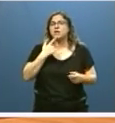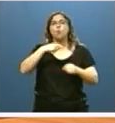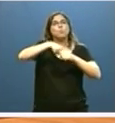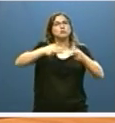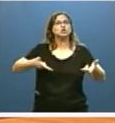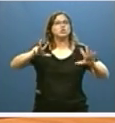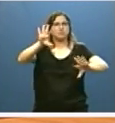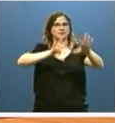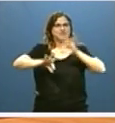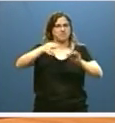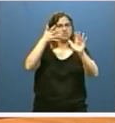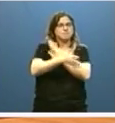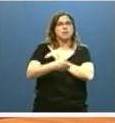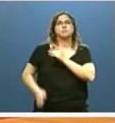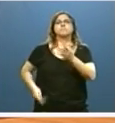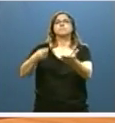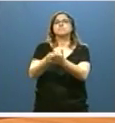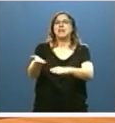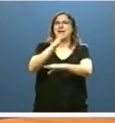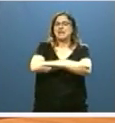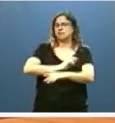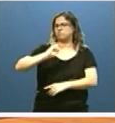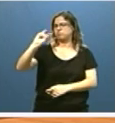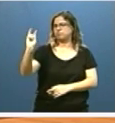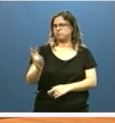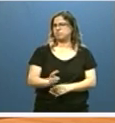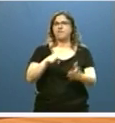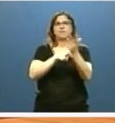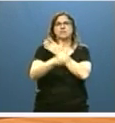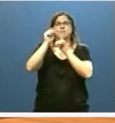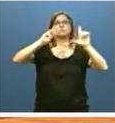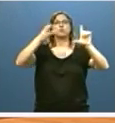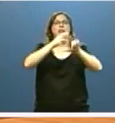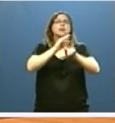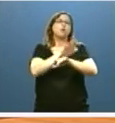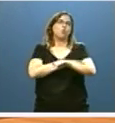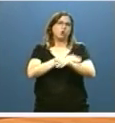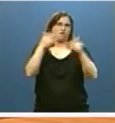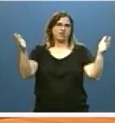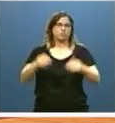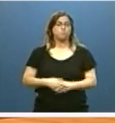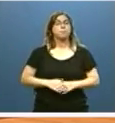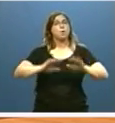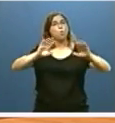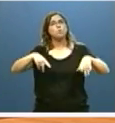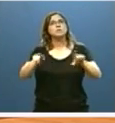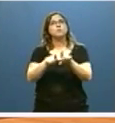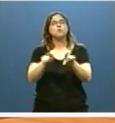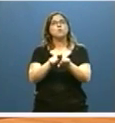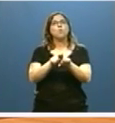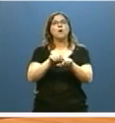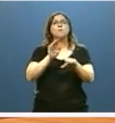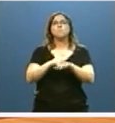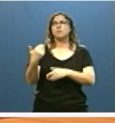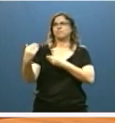libre designación, las ratificaciones extraordinarias, etc. Por último, y derivado de una